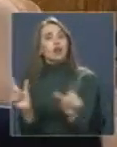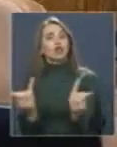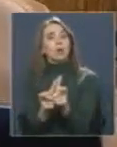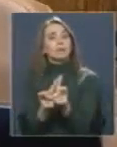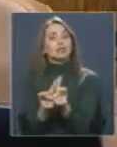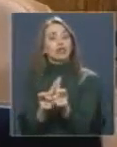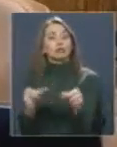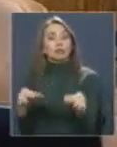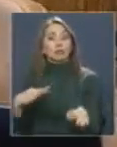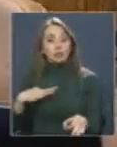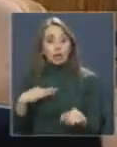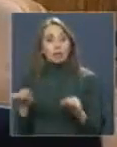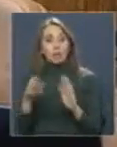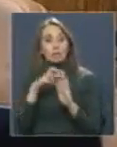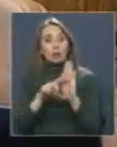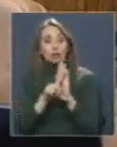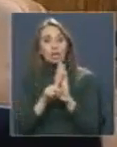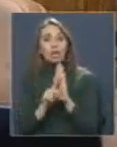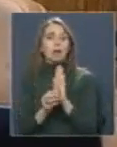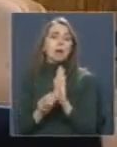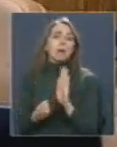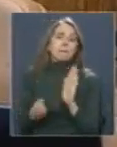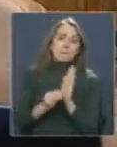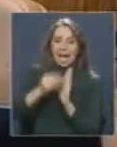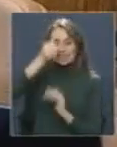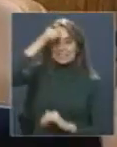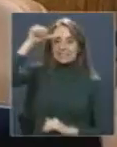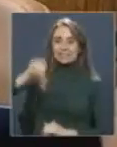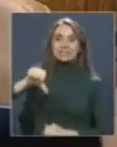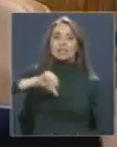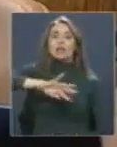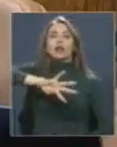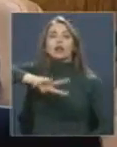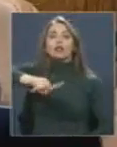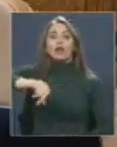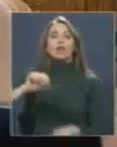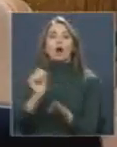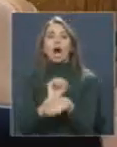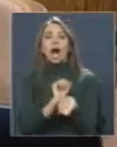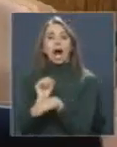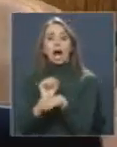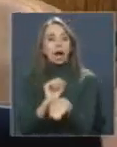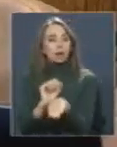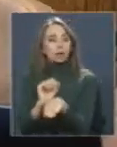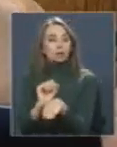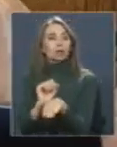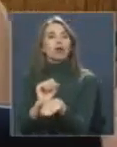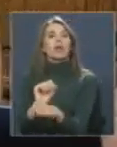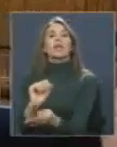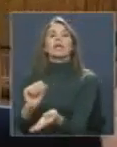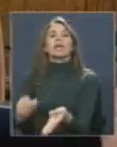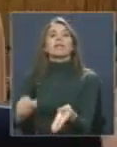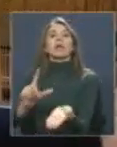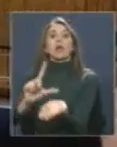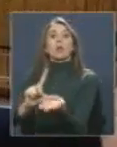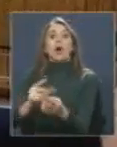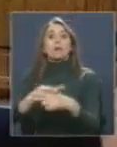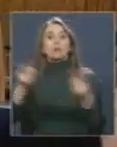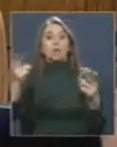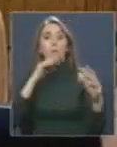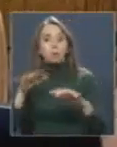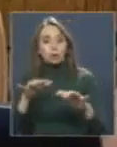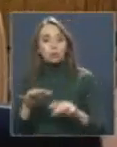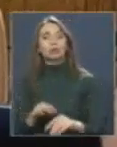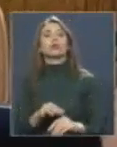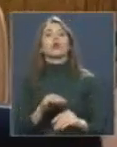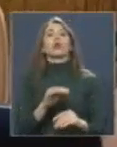proyecto que aumentó las penas respecto al robo de vehículos motorizados en bienes nacionales de uso público a cinco años y un día.